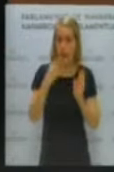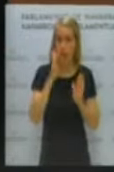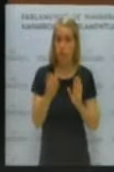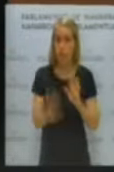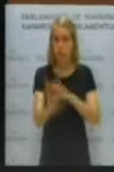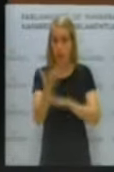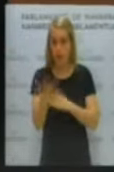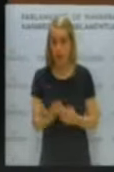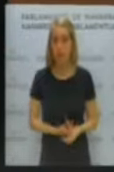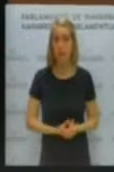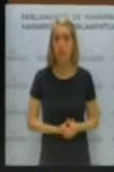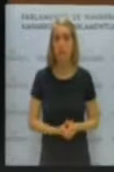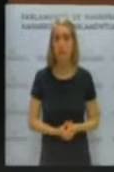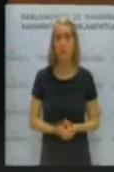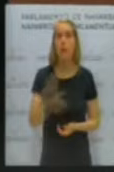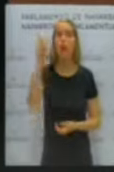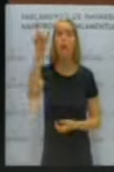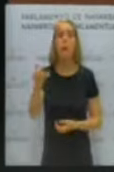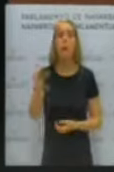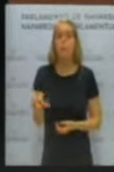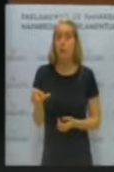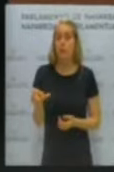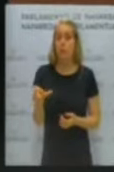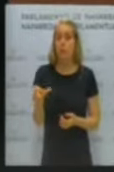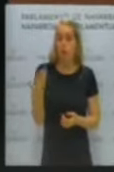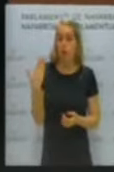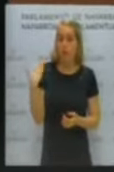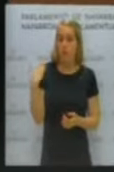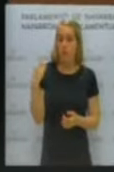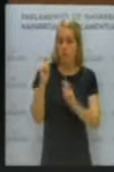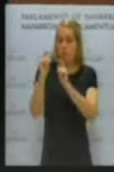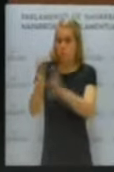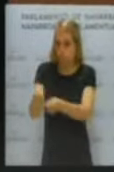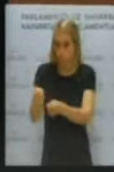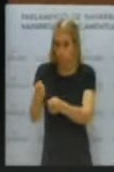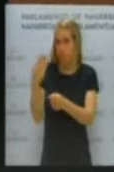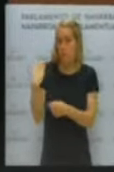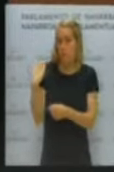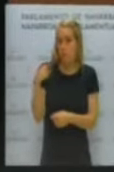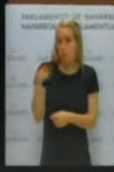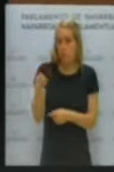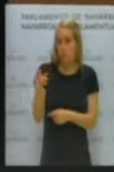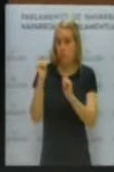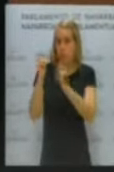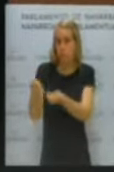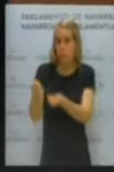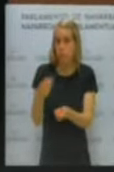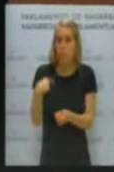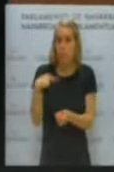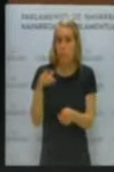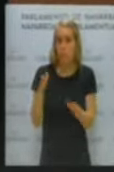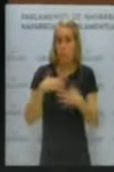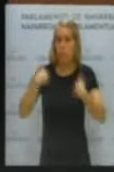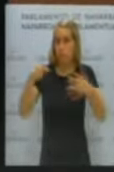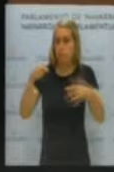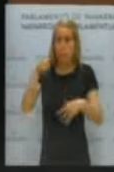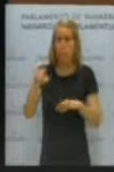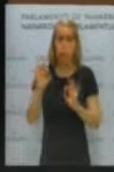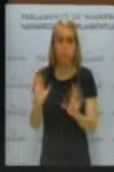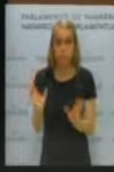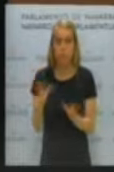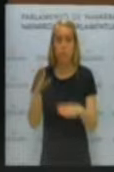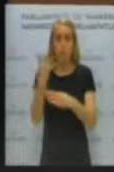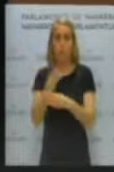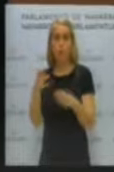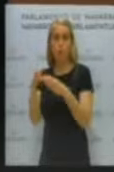Una persona recién resignada, no, designada a dedo por el cuatripartito, a